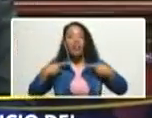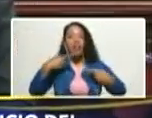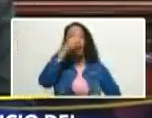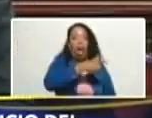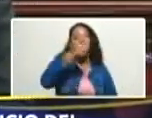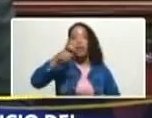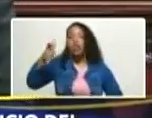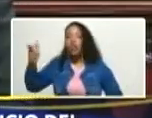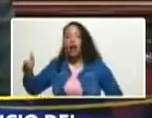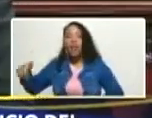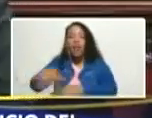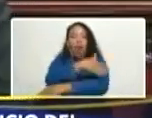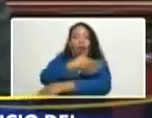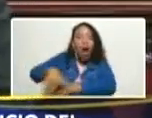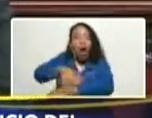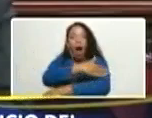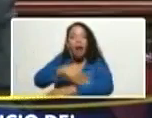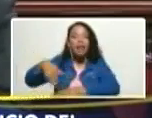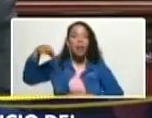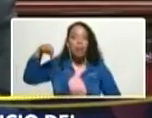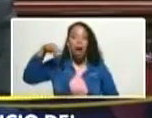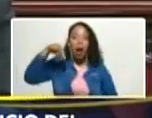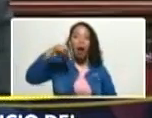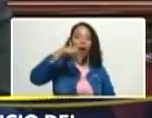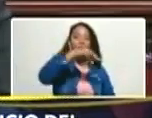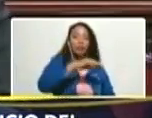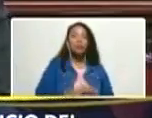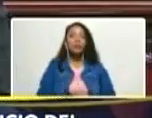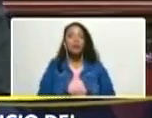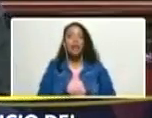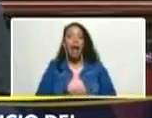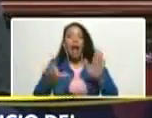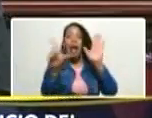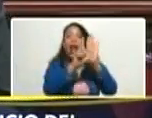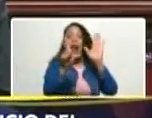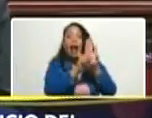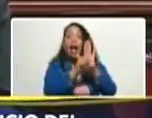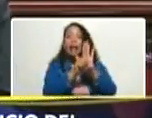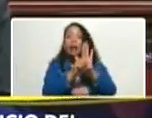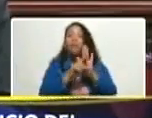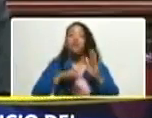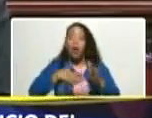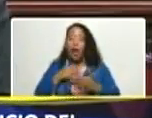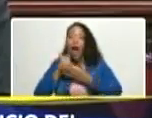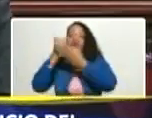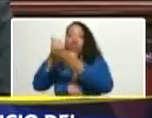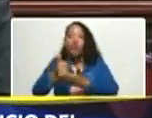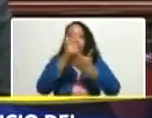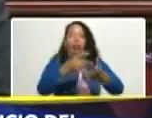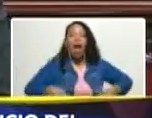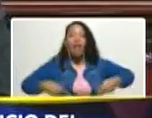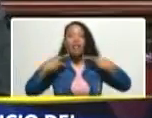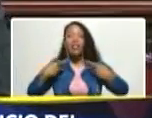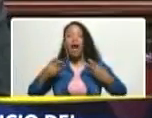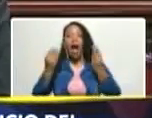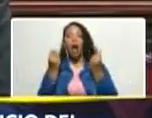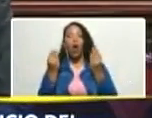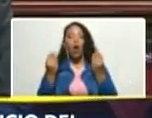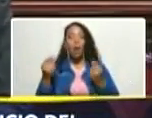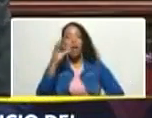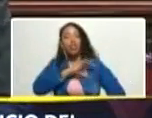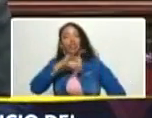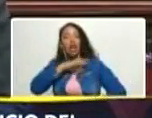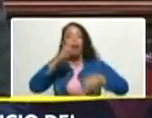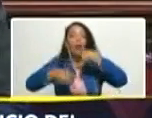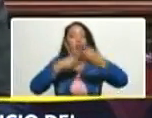gente de a pie de la gente de la calle que las leyes sean útiles para la vida económica social política